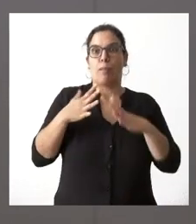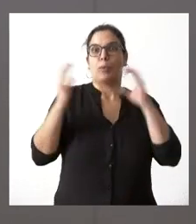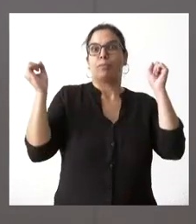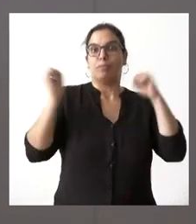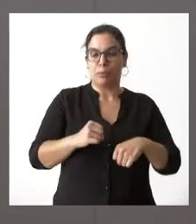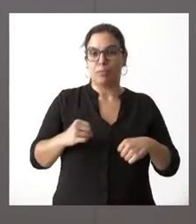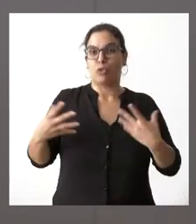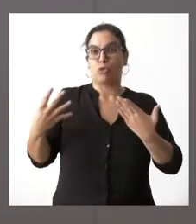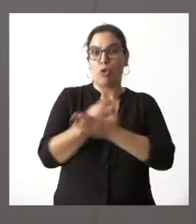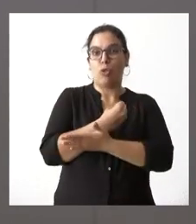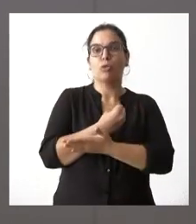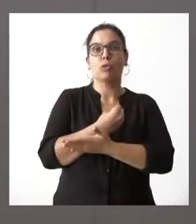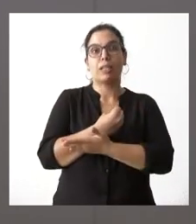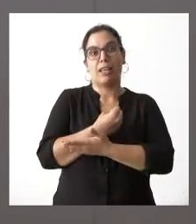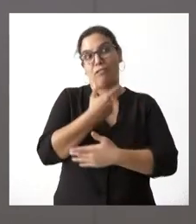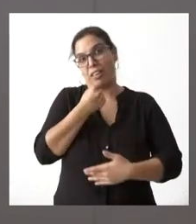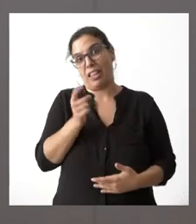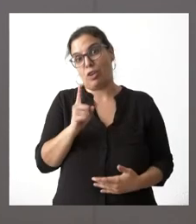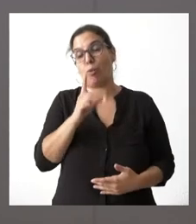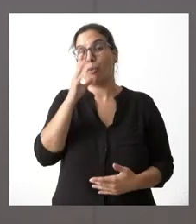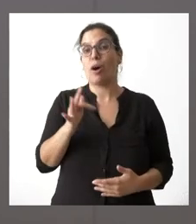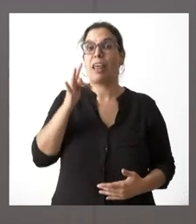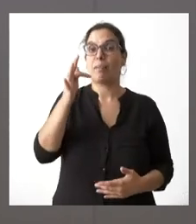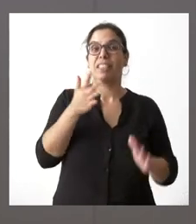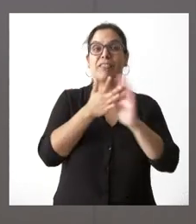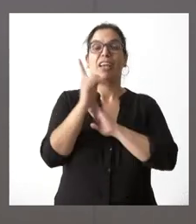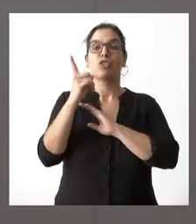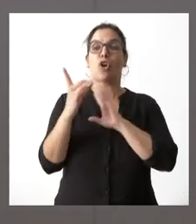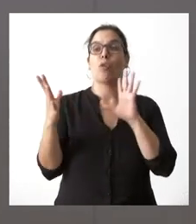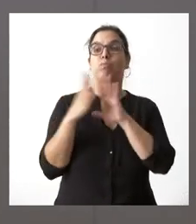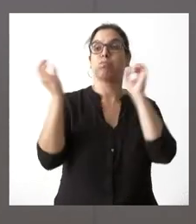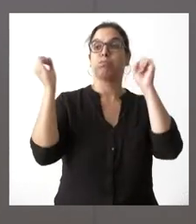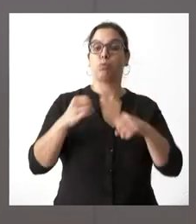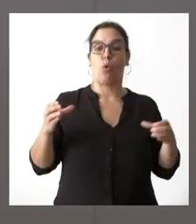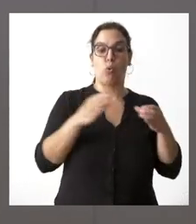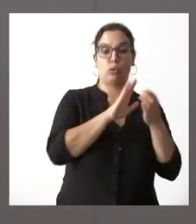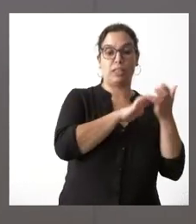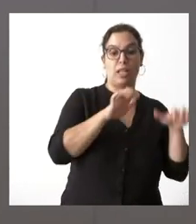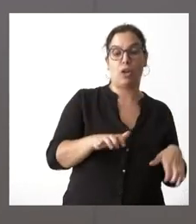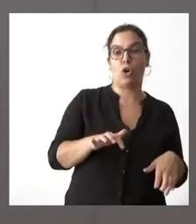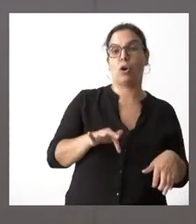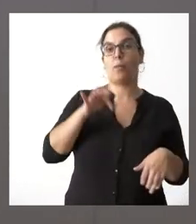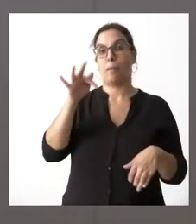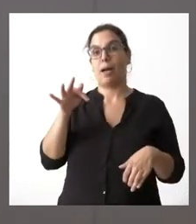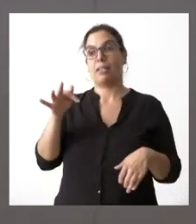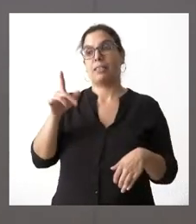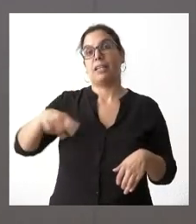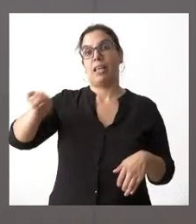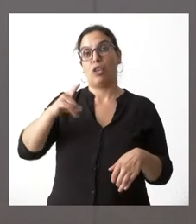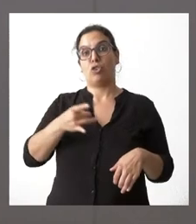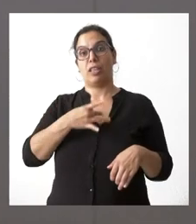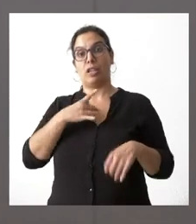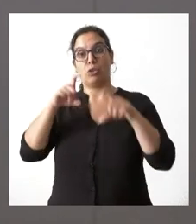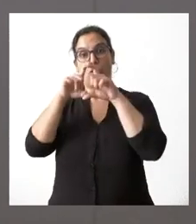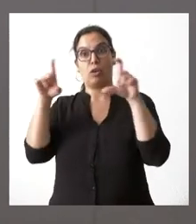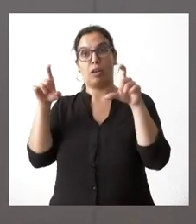partes algo que no siempre es sencillo porque además no se trata solo de acercar postura entre la Junta de Castilla y León y los agentes sociales y económicos sino también alcanzar posturas